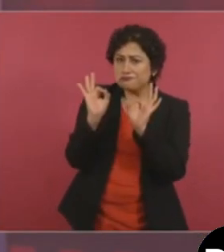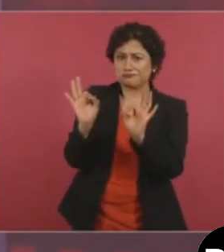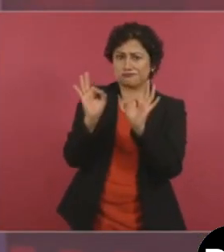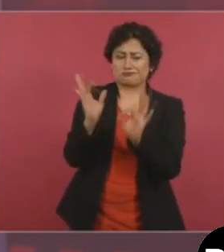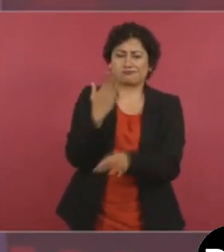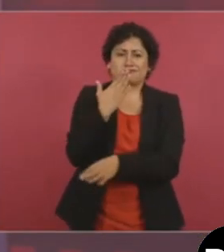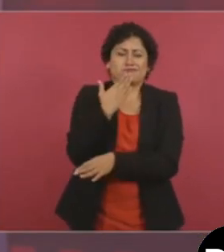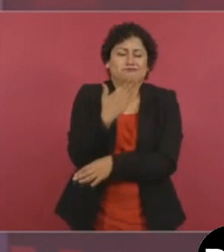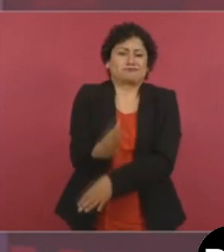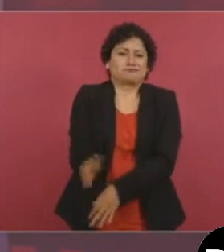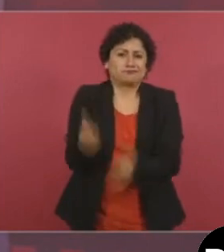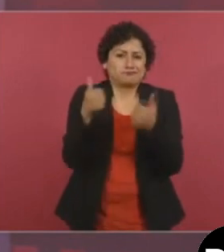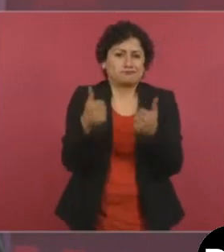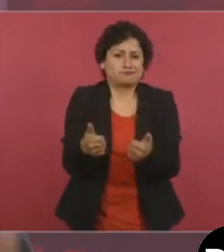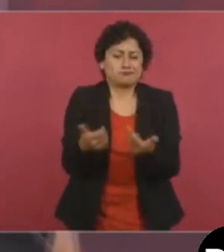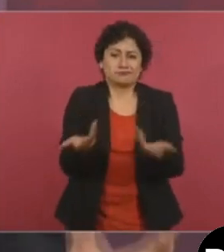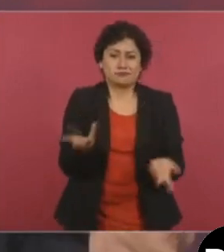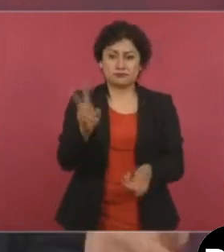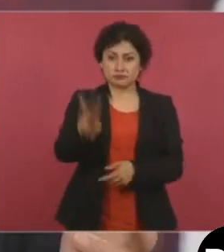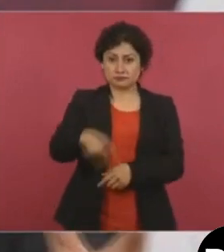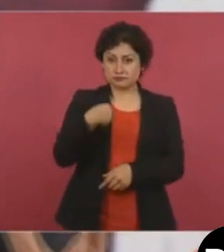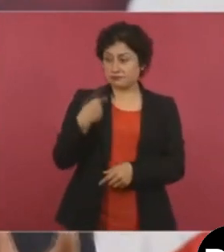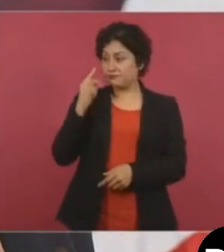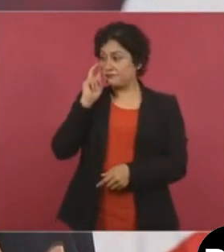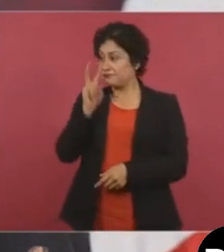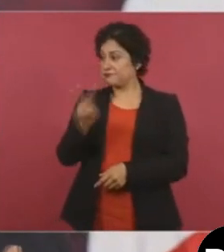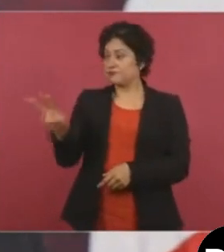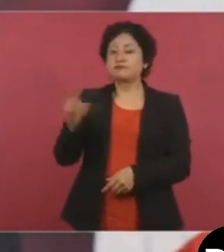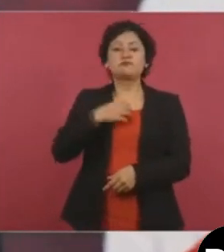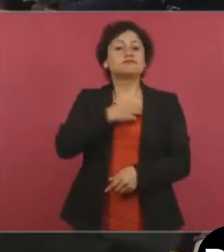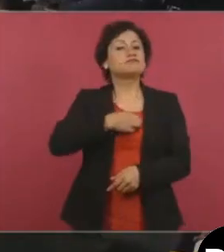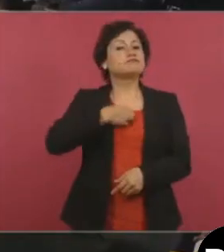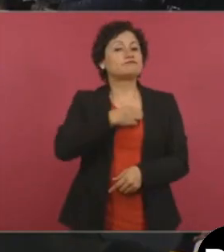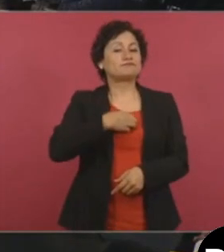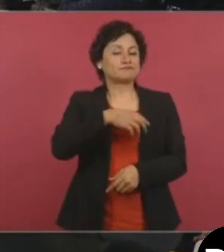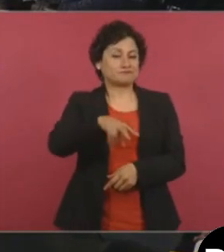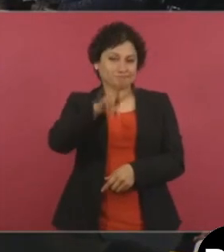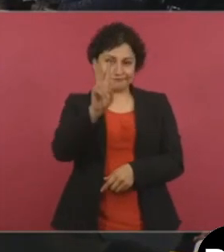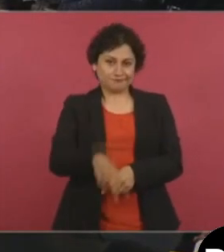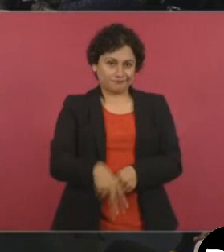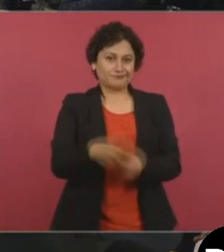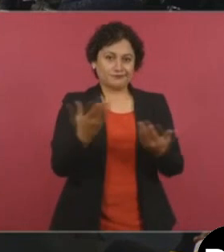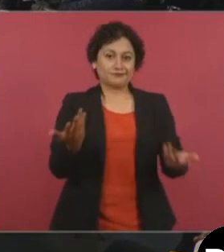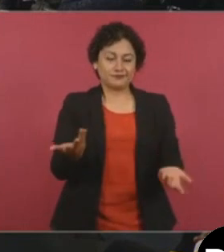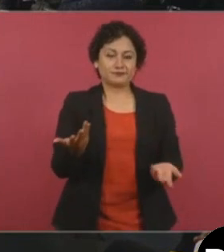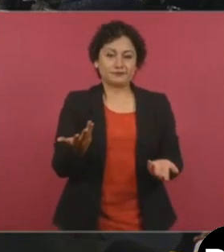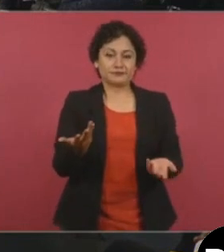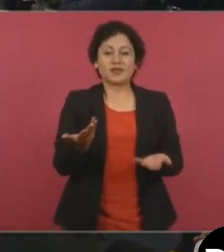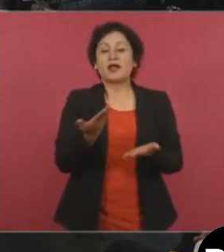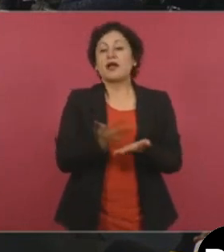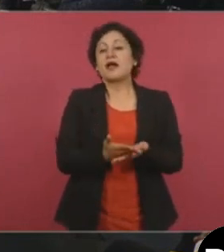contento. Además, ya estamos terminando de sentar las bases